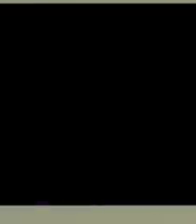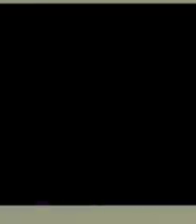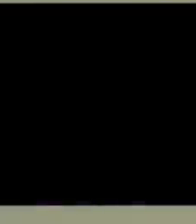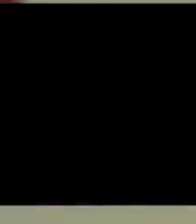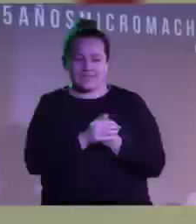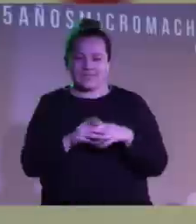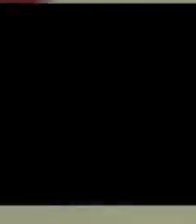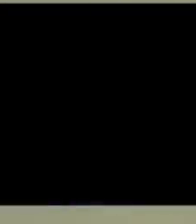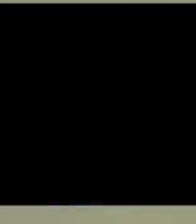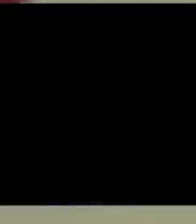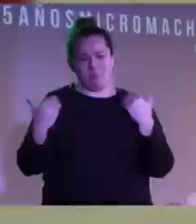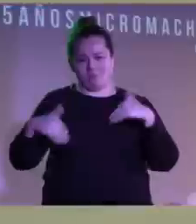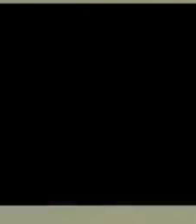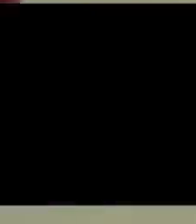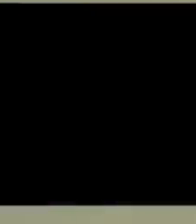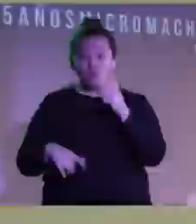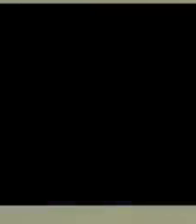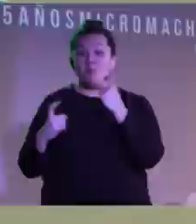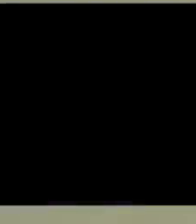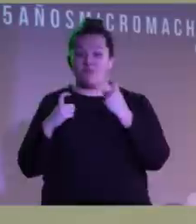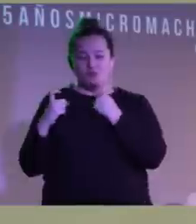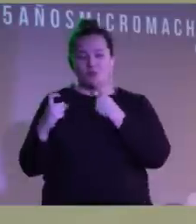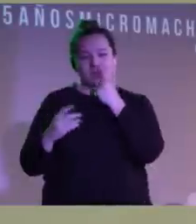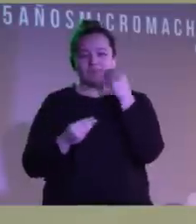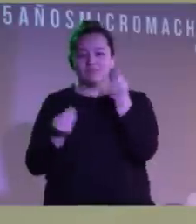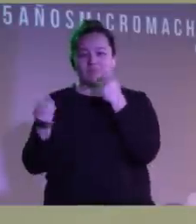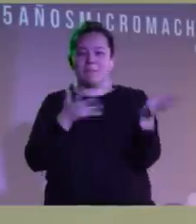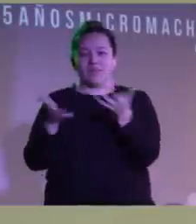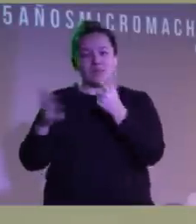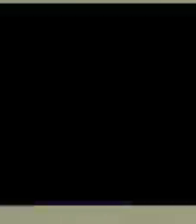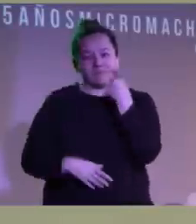Sexy, movimiento y tu perfume. Combinado con el viento, qué rico huele.